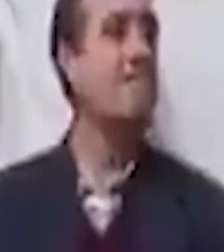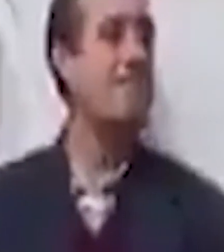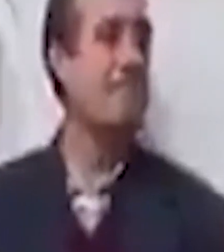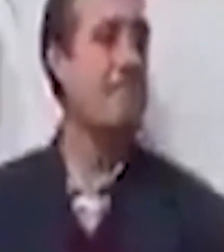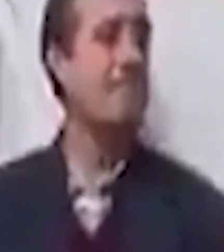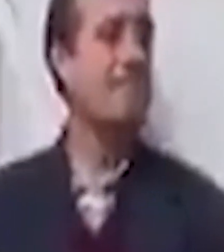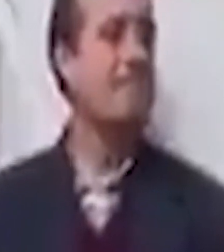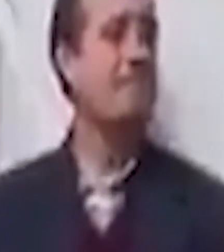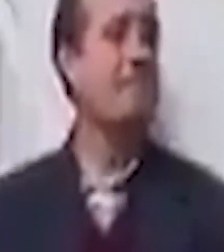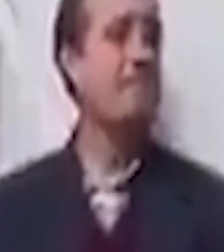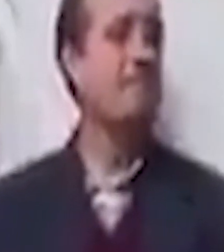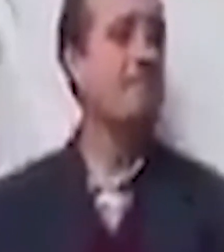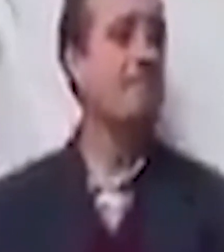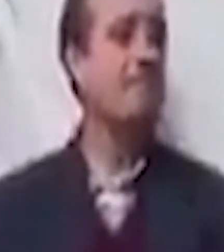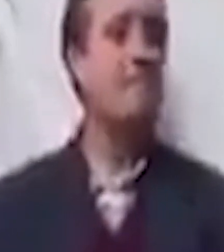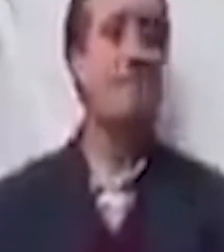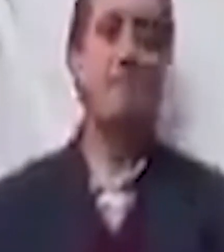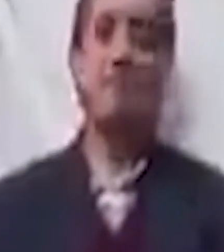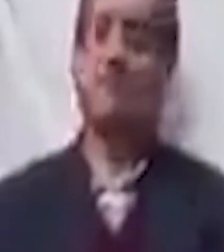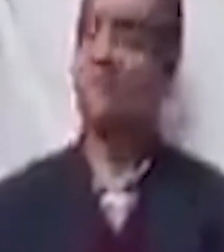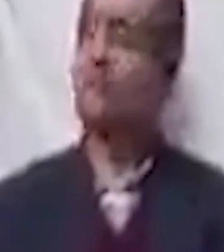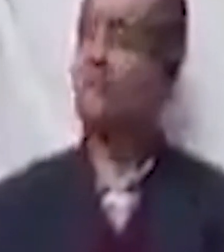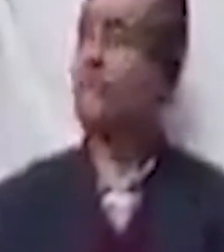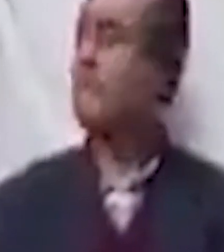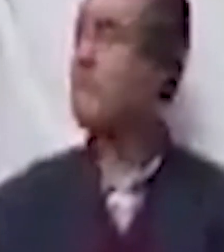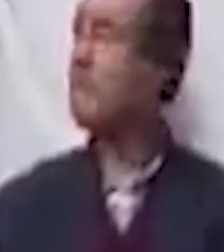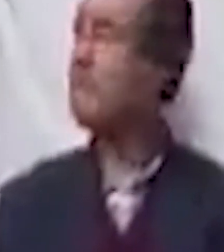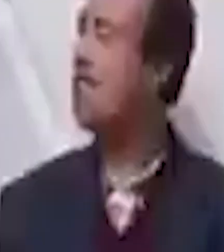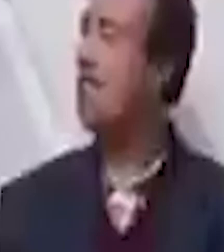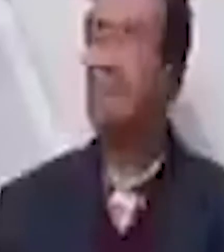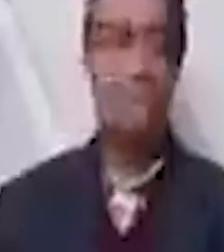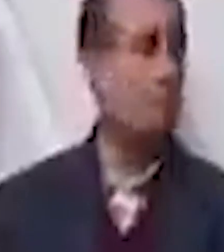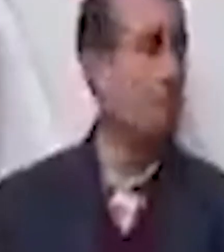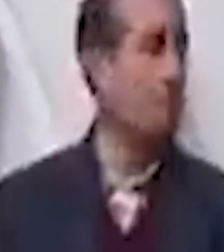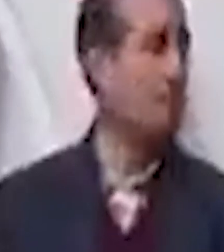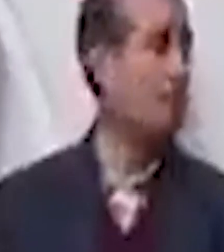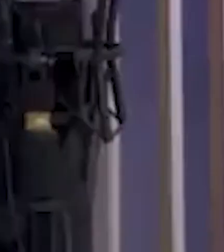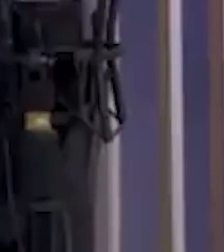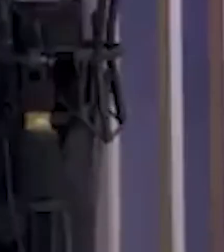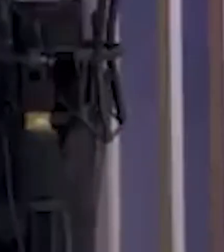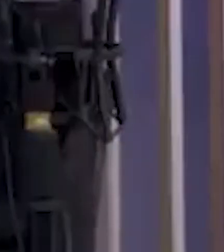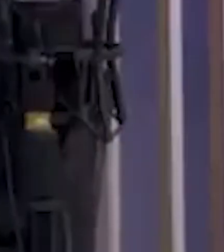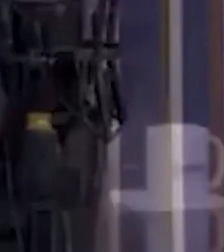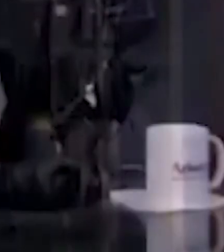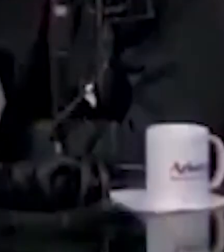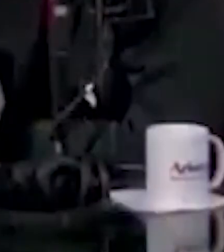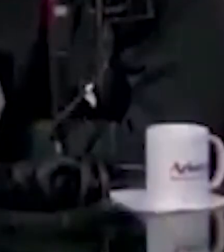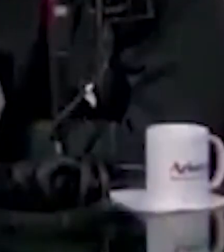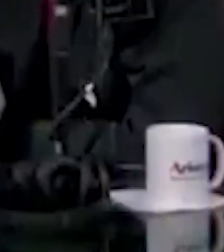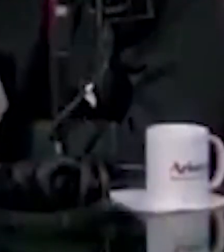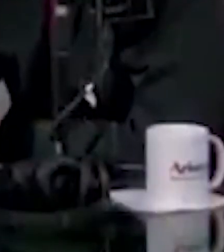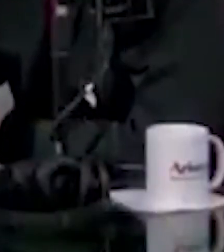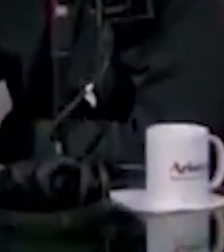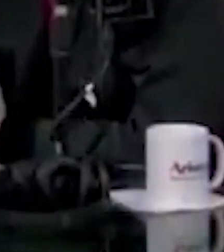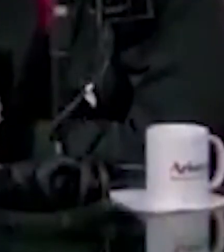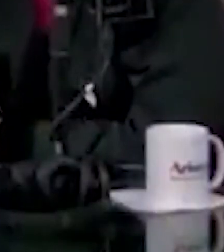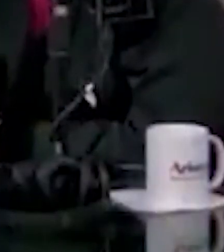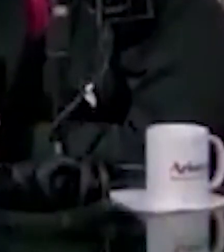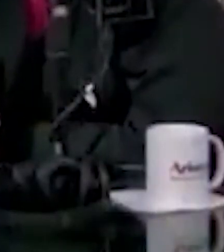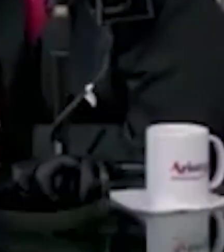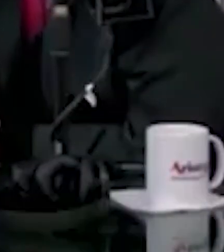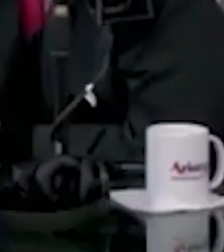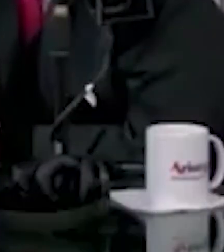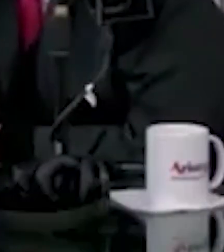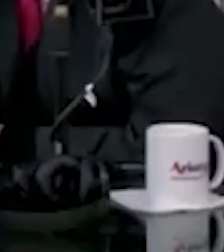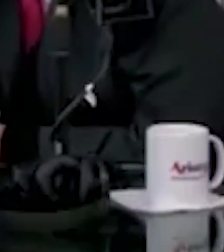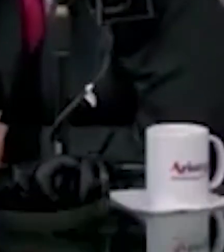ninguna reserva ecológica, se va a cuidar el medio ambiente. A ver, ¿tú qué dices? ¿No van a tumbar un árbol? Ni